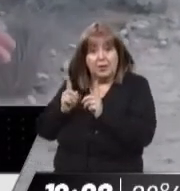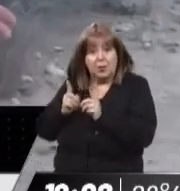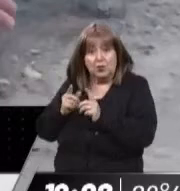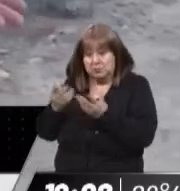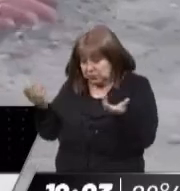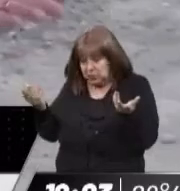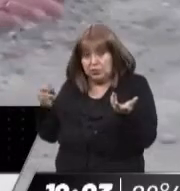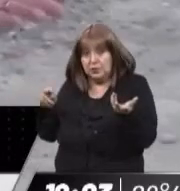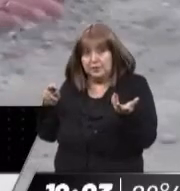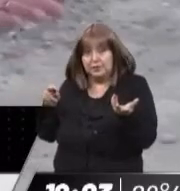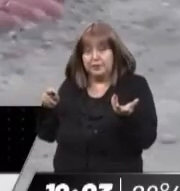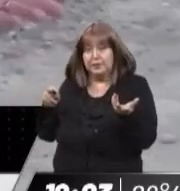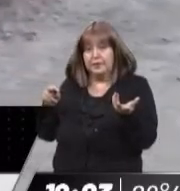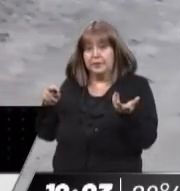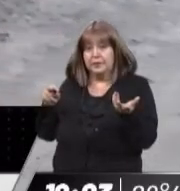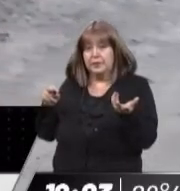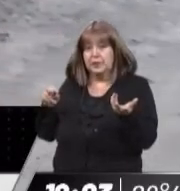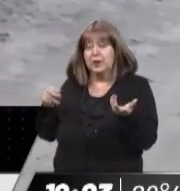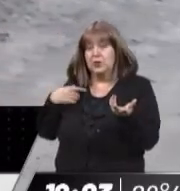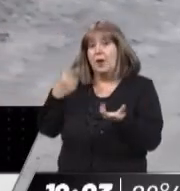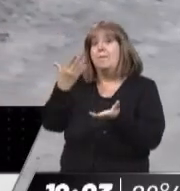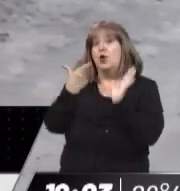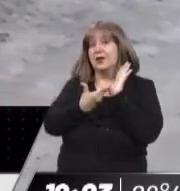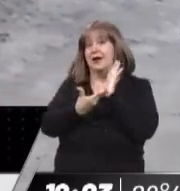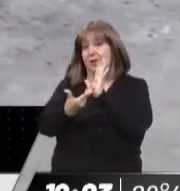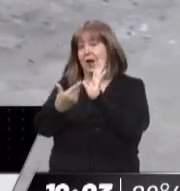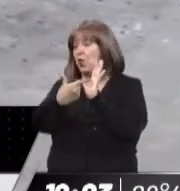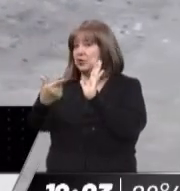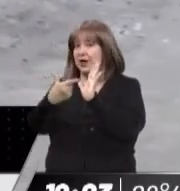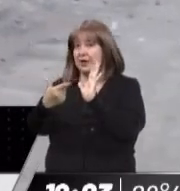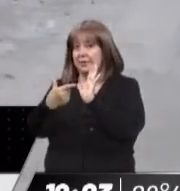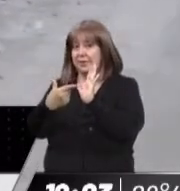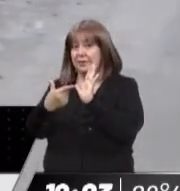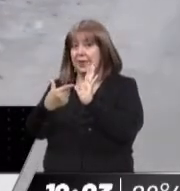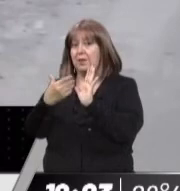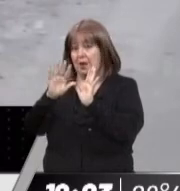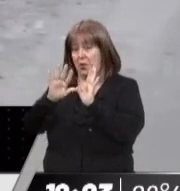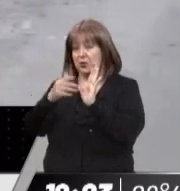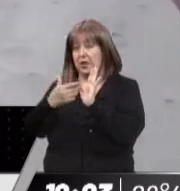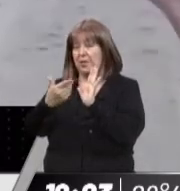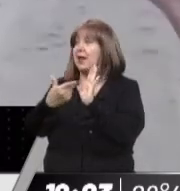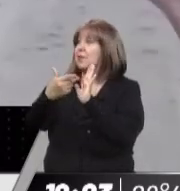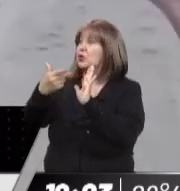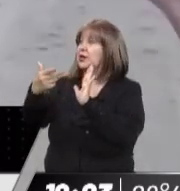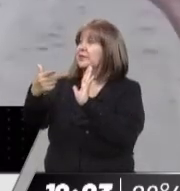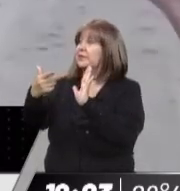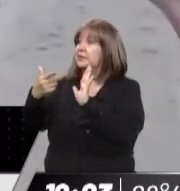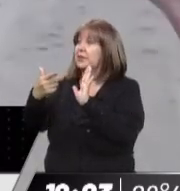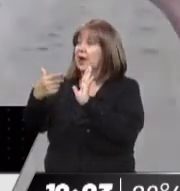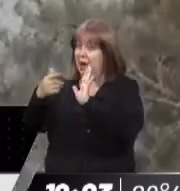No, Julián. Nos vamos a mover muy despacito. Pero tenés